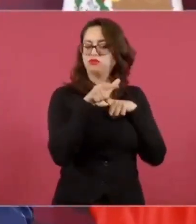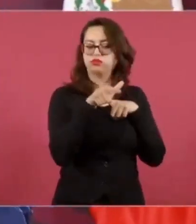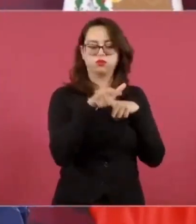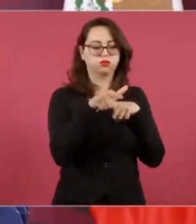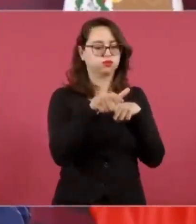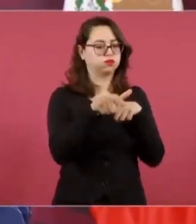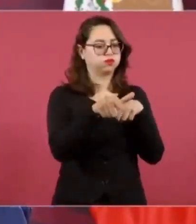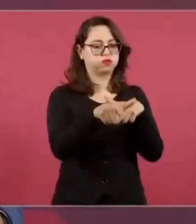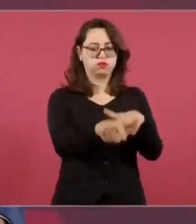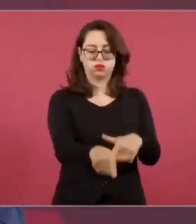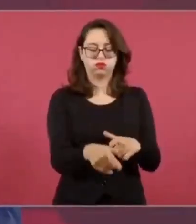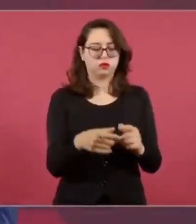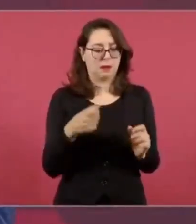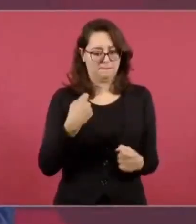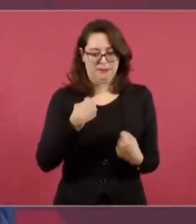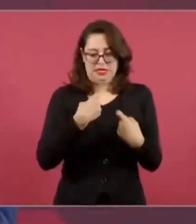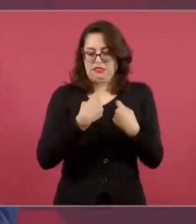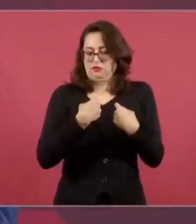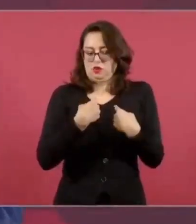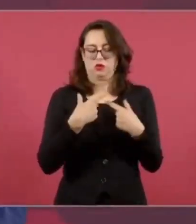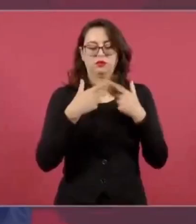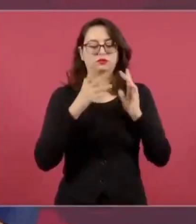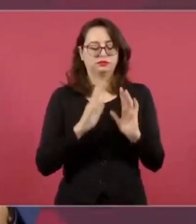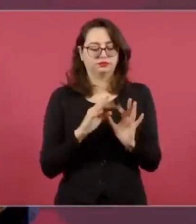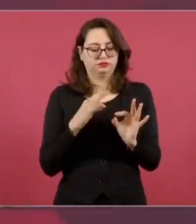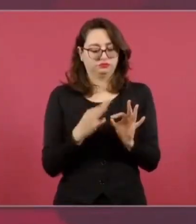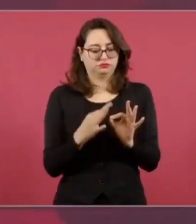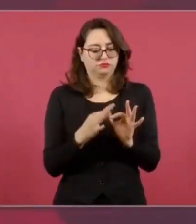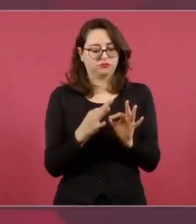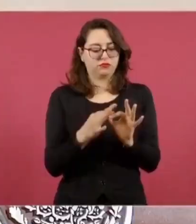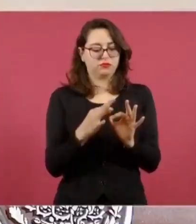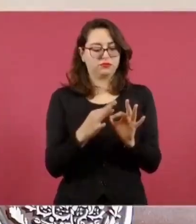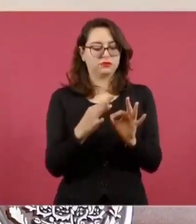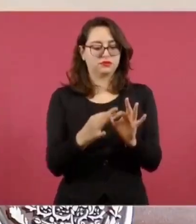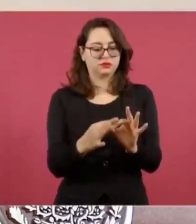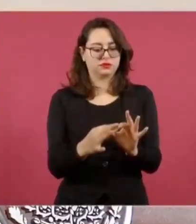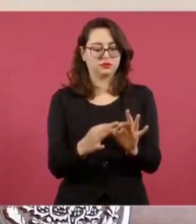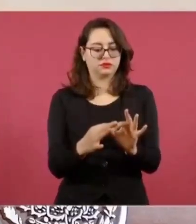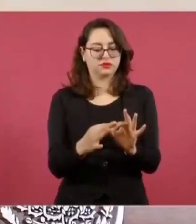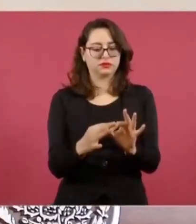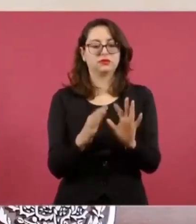para seguir